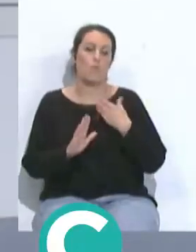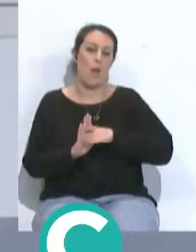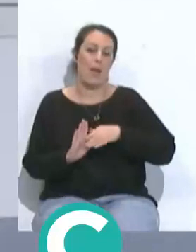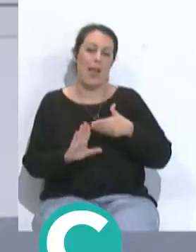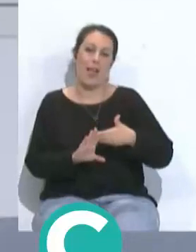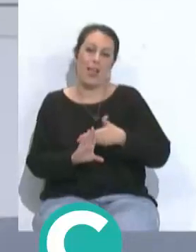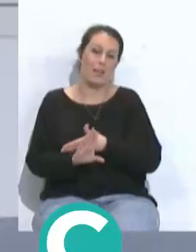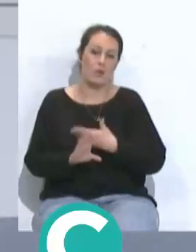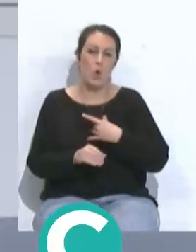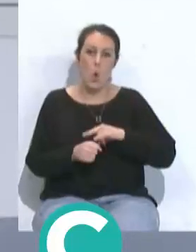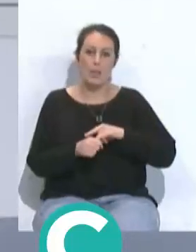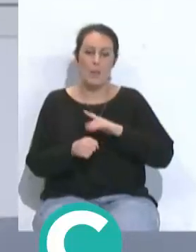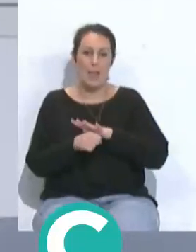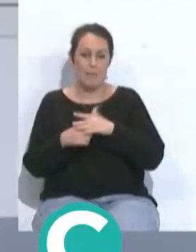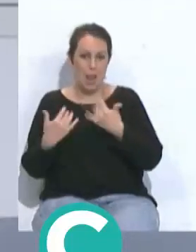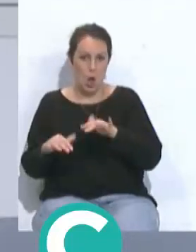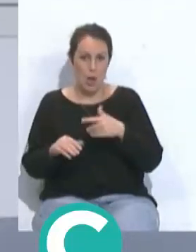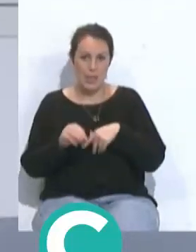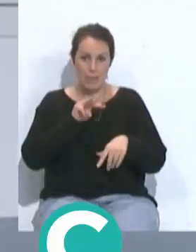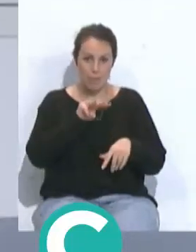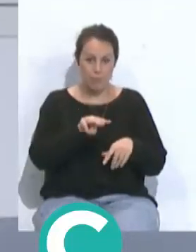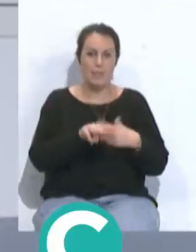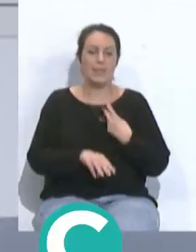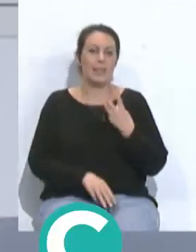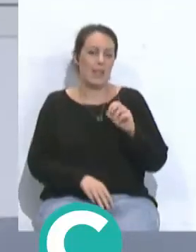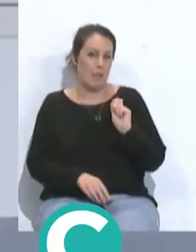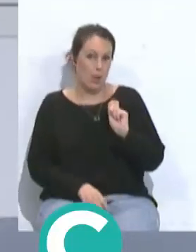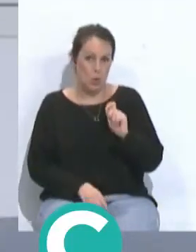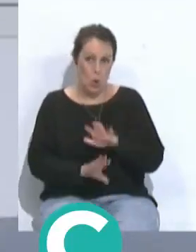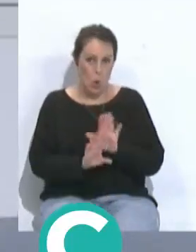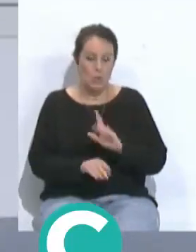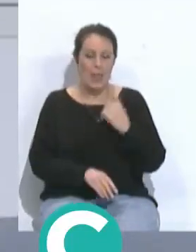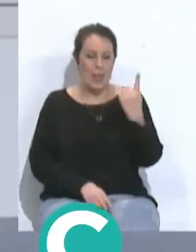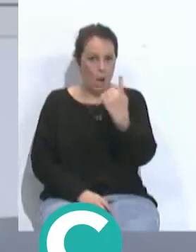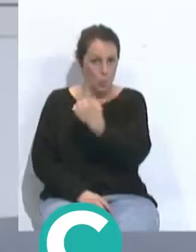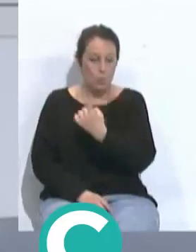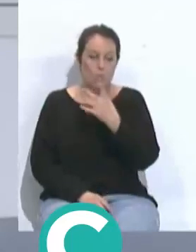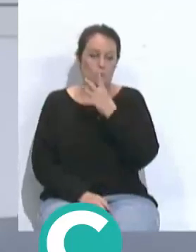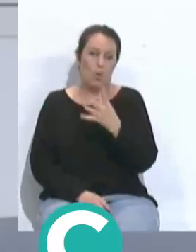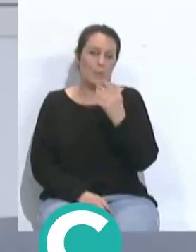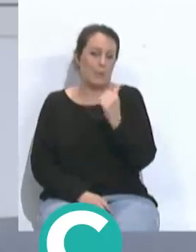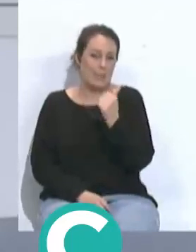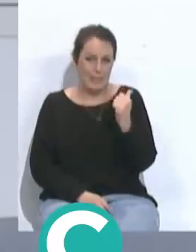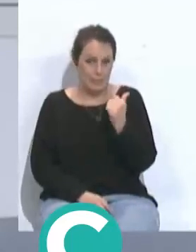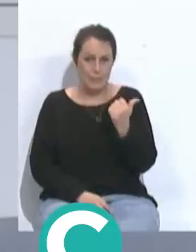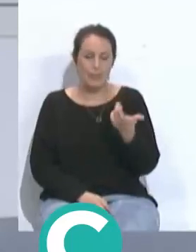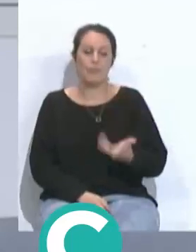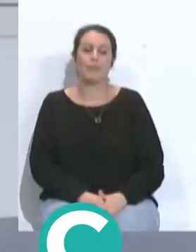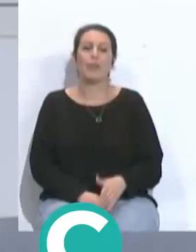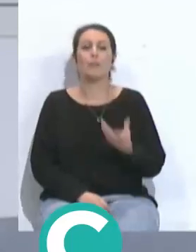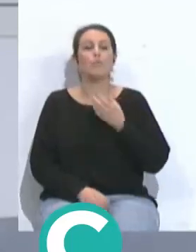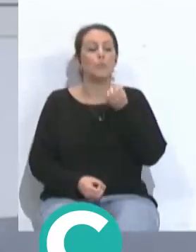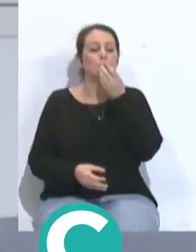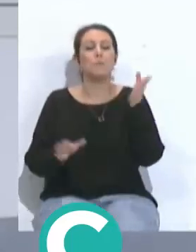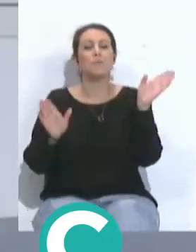y el programa de lunes martes y miércoles serán de 30 minutos cada uno debido a la Semana Santa que tengan